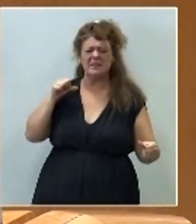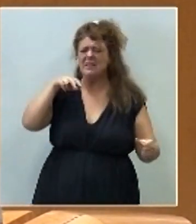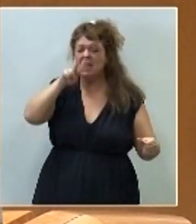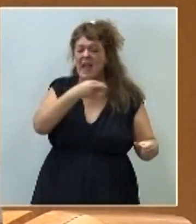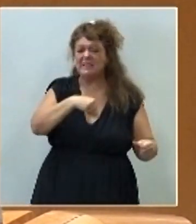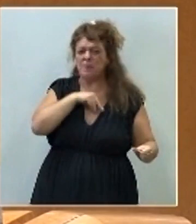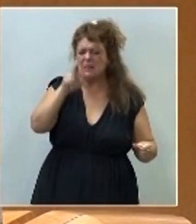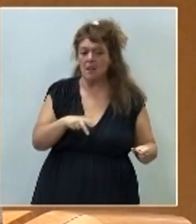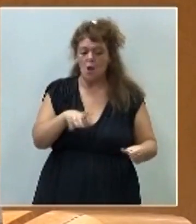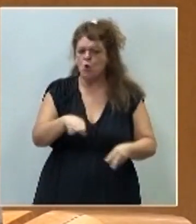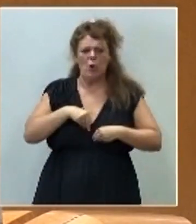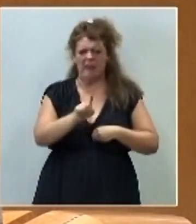España es inaceptable.